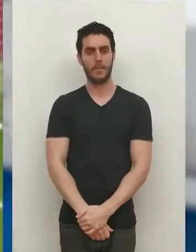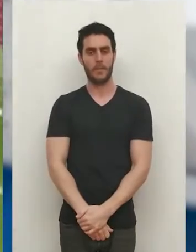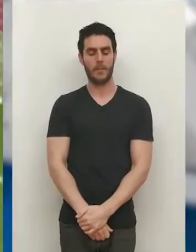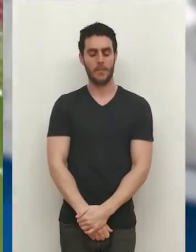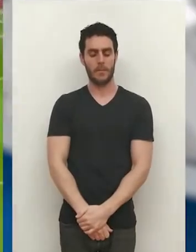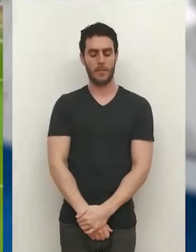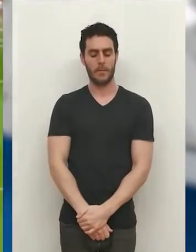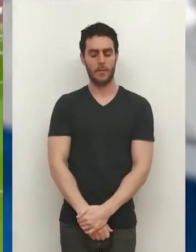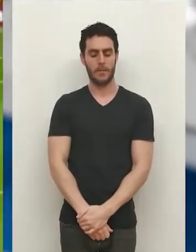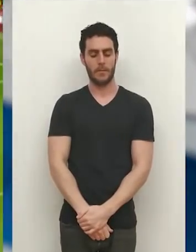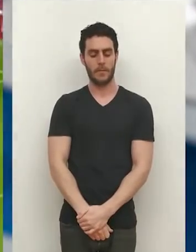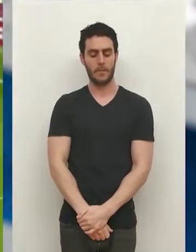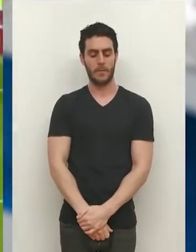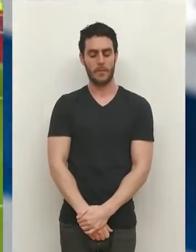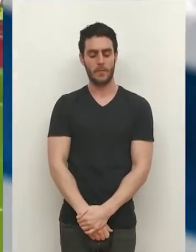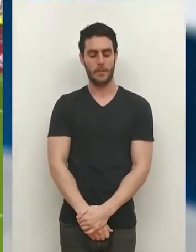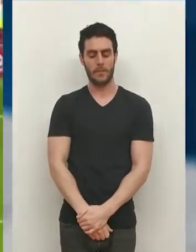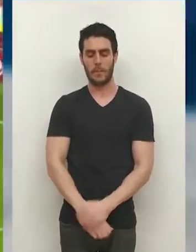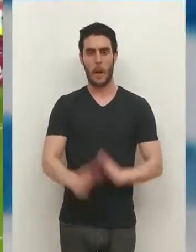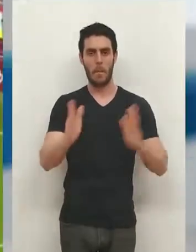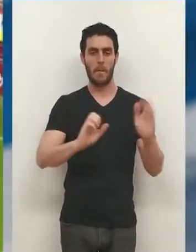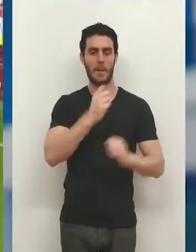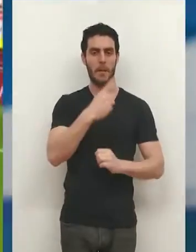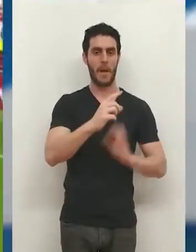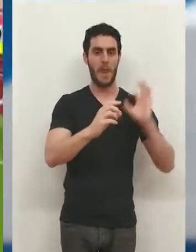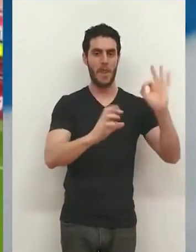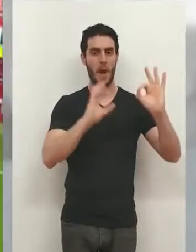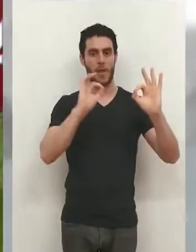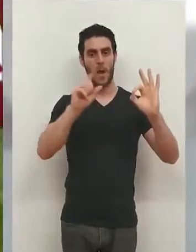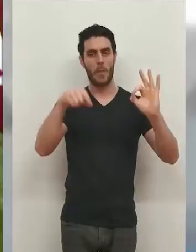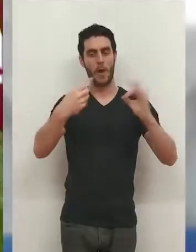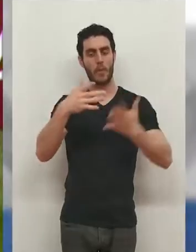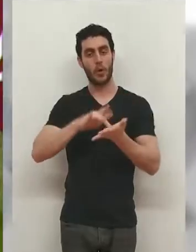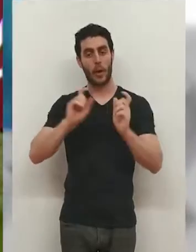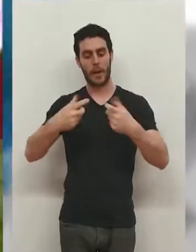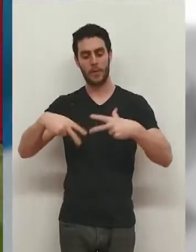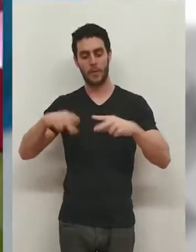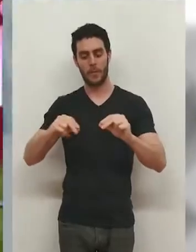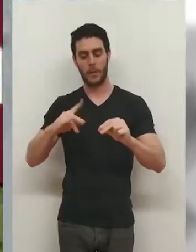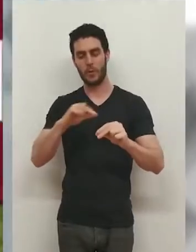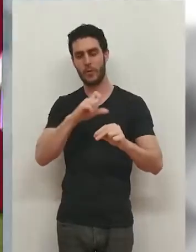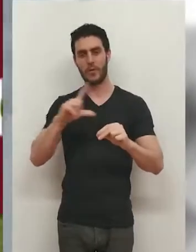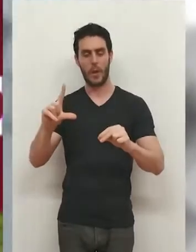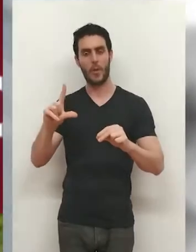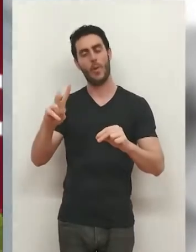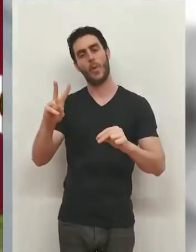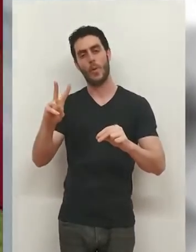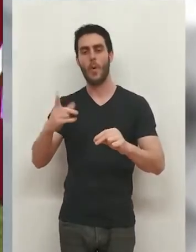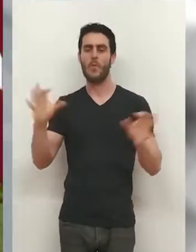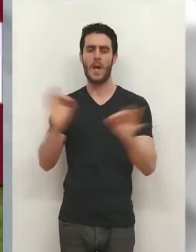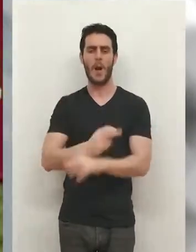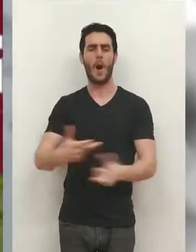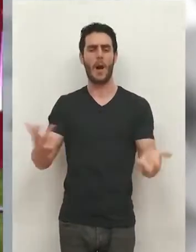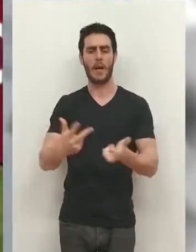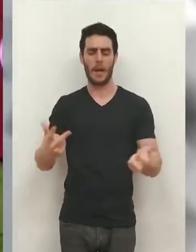cruzado. No se movió el marcador en la primera parte, pero poco después del paso por vestuarios, José Lu aprovechó un grave error de